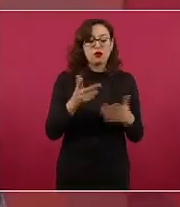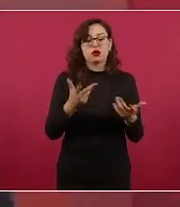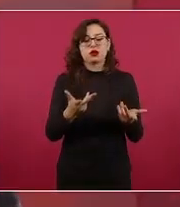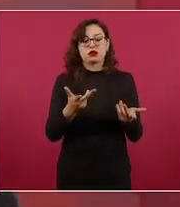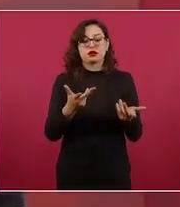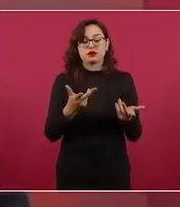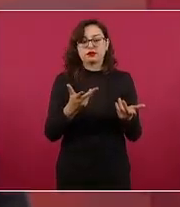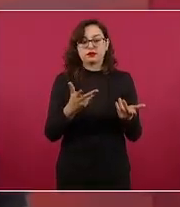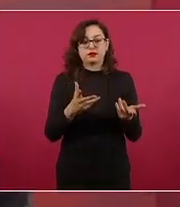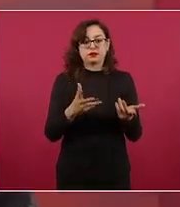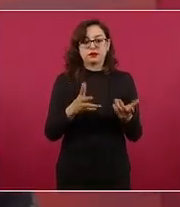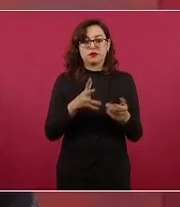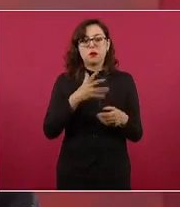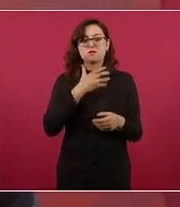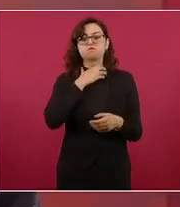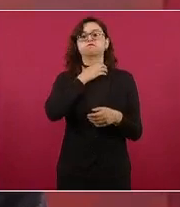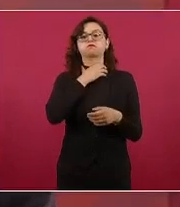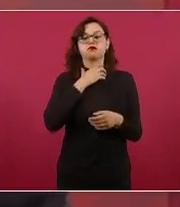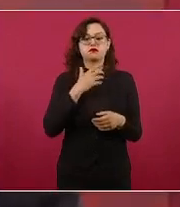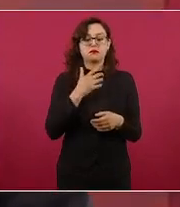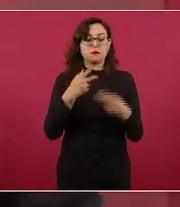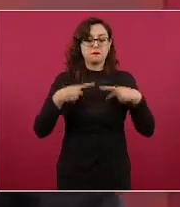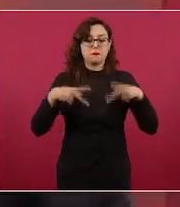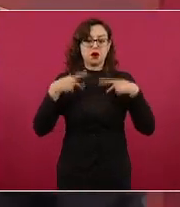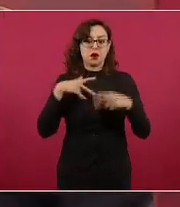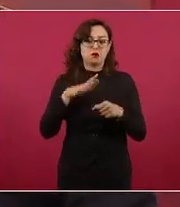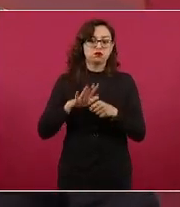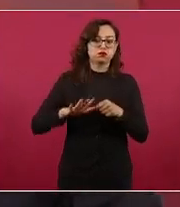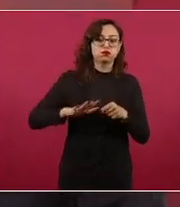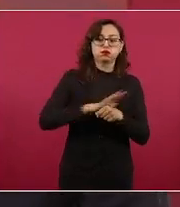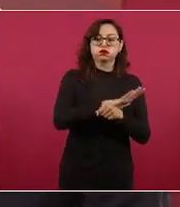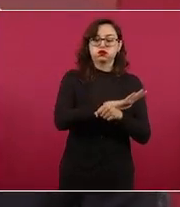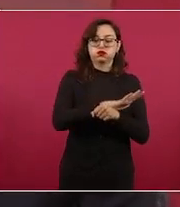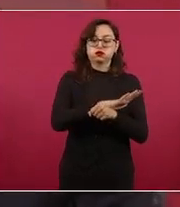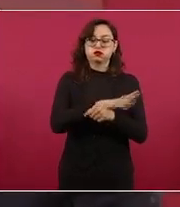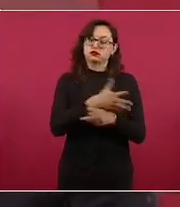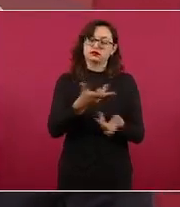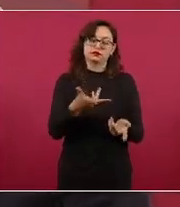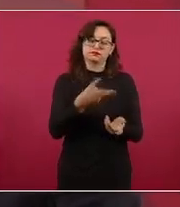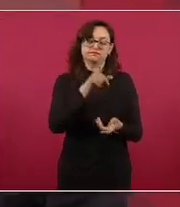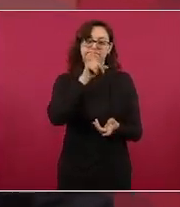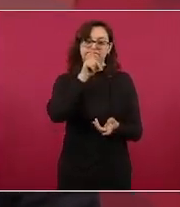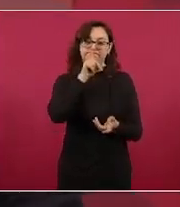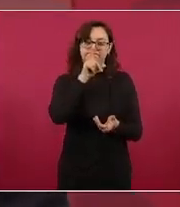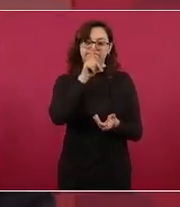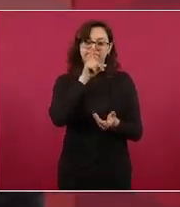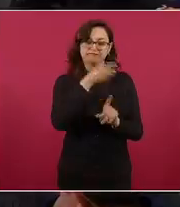haya esta saturación de población para no padecer por falta de agua